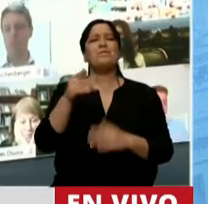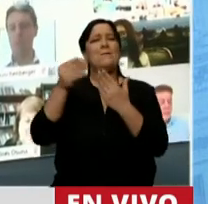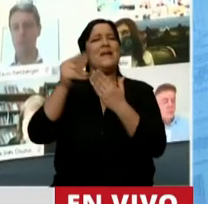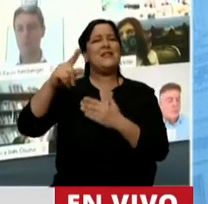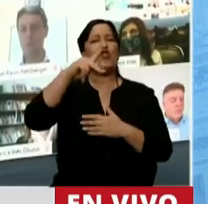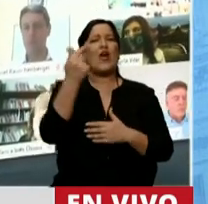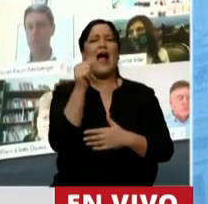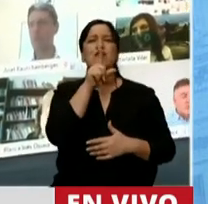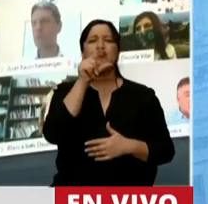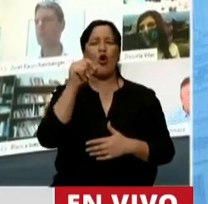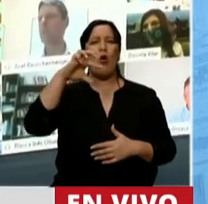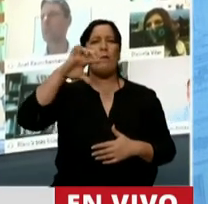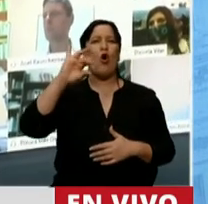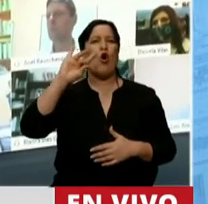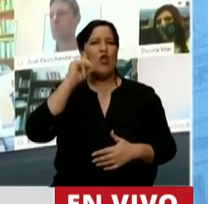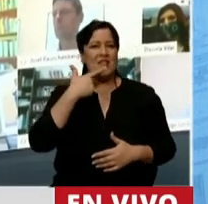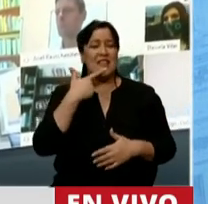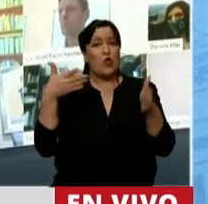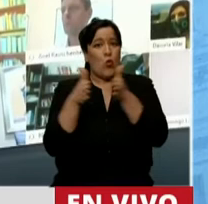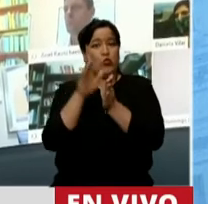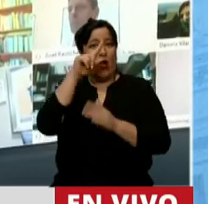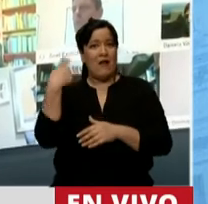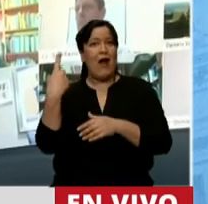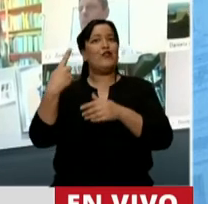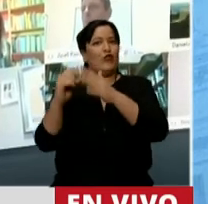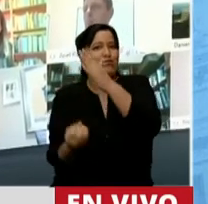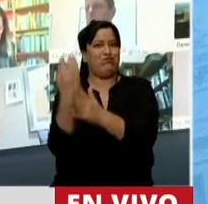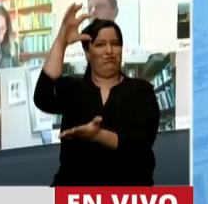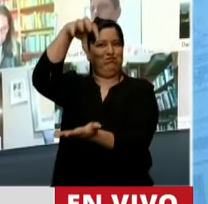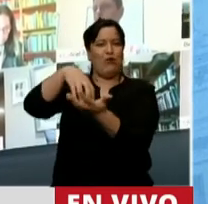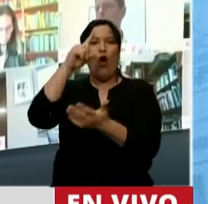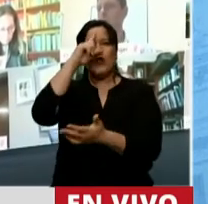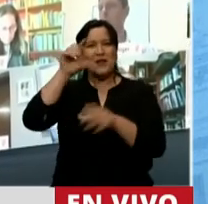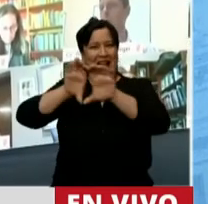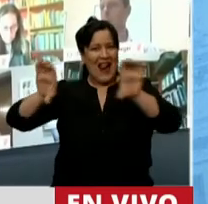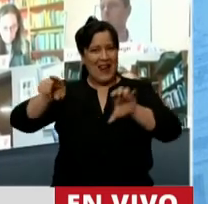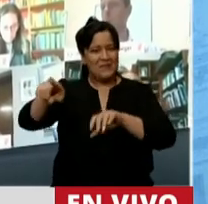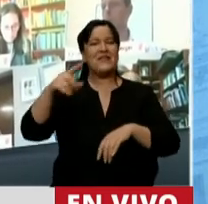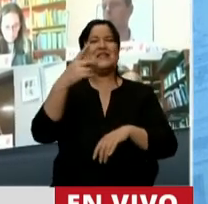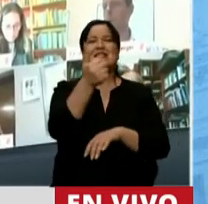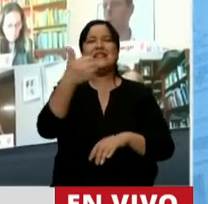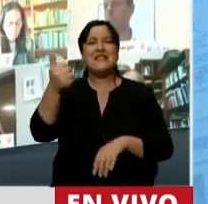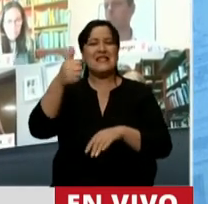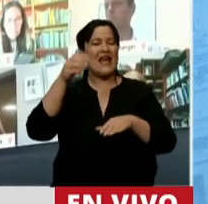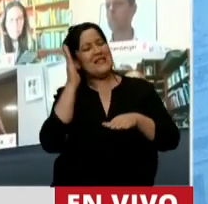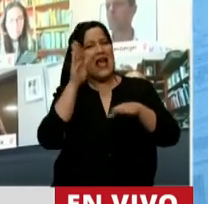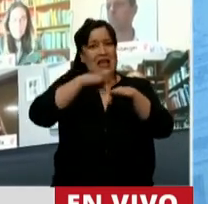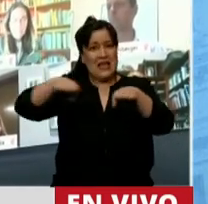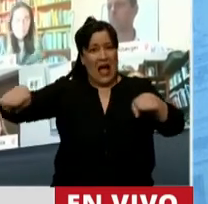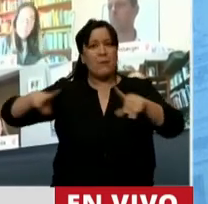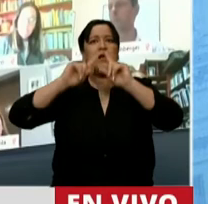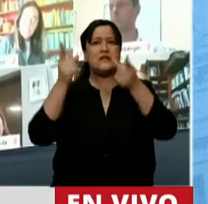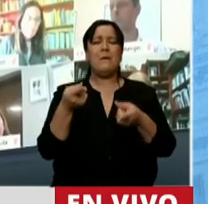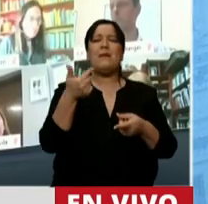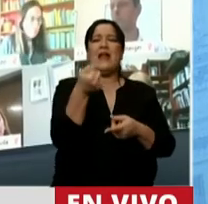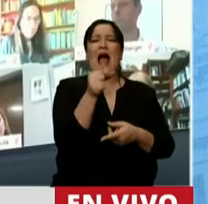inauguró junto al Presidente de la Nación el Hospital Modular de Baigorria, 76 camas. Aparecieron los ATP, ahí junto al